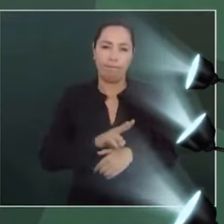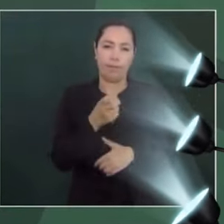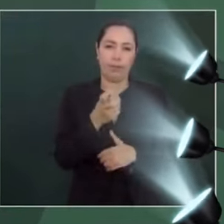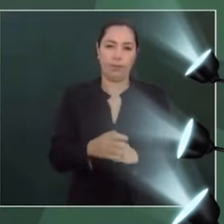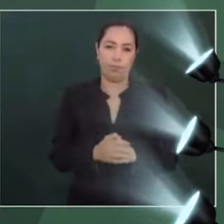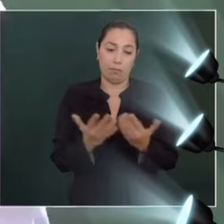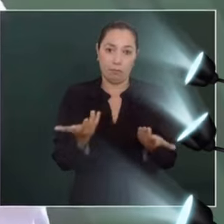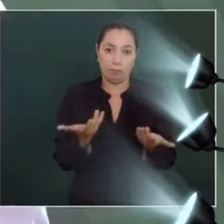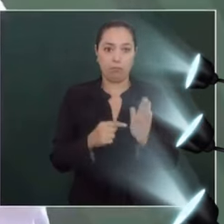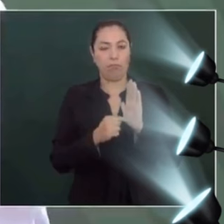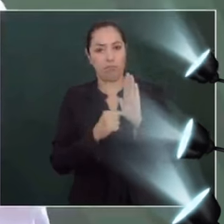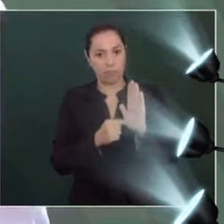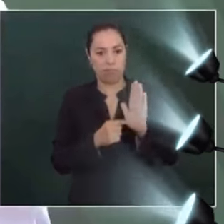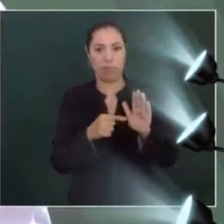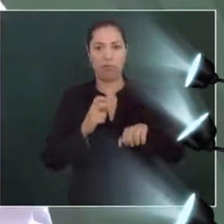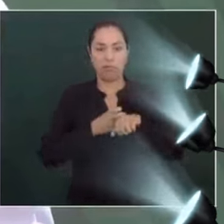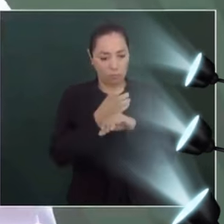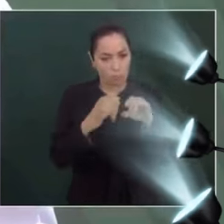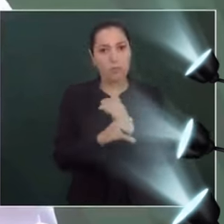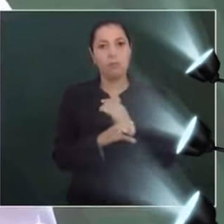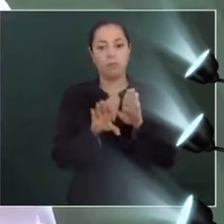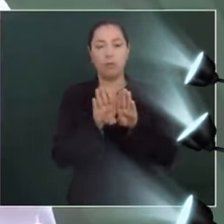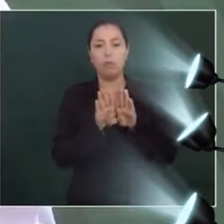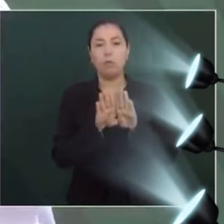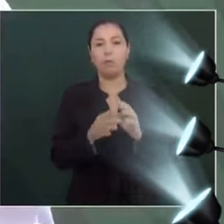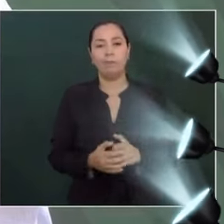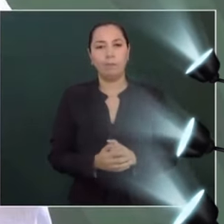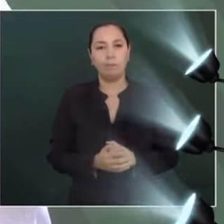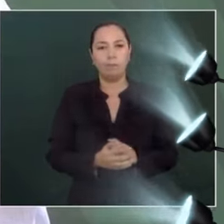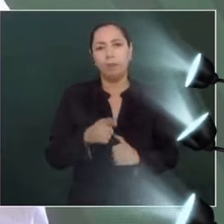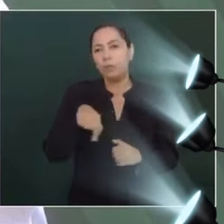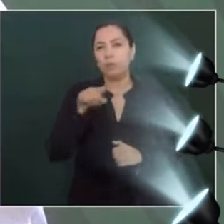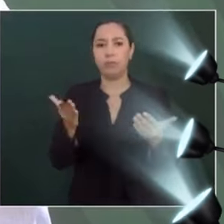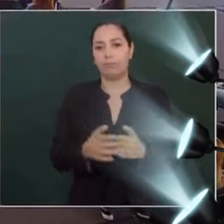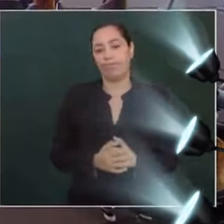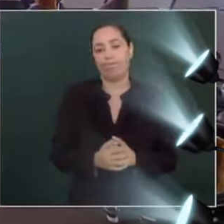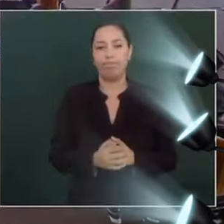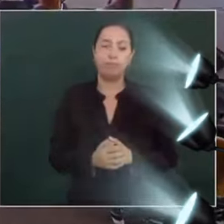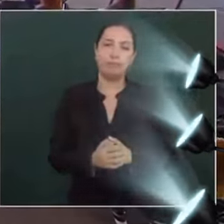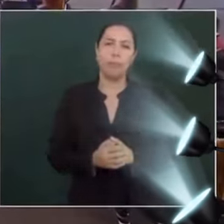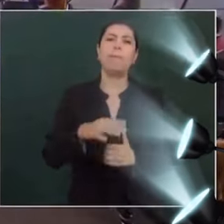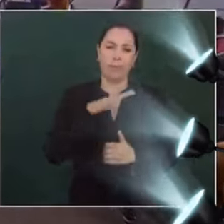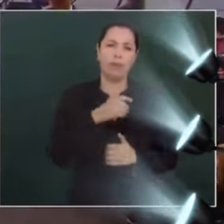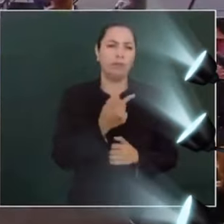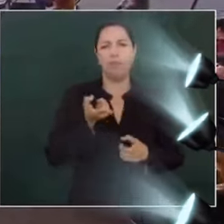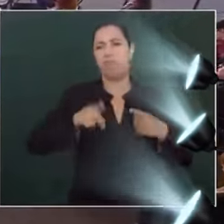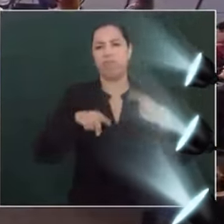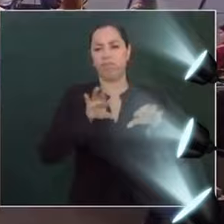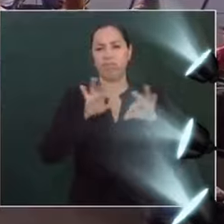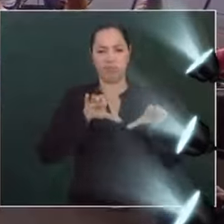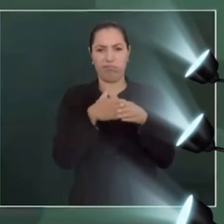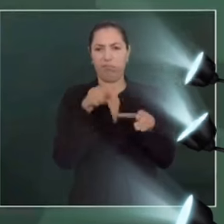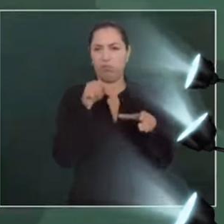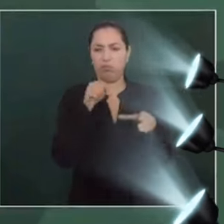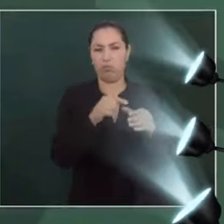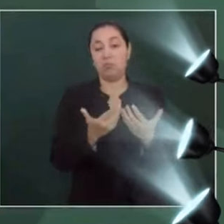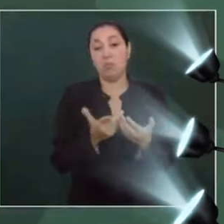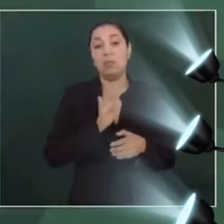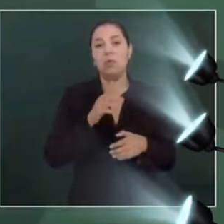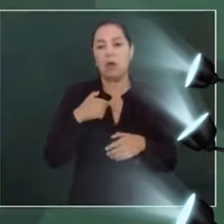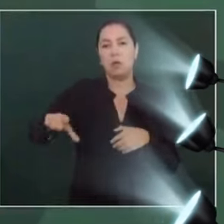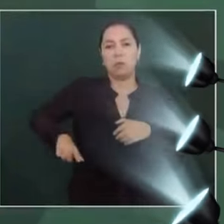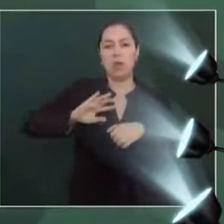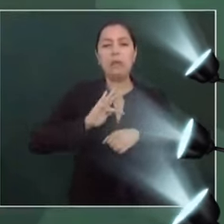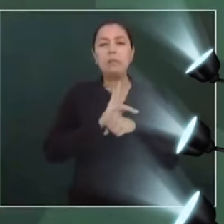sentido estricto, de que viviéramos en una democracia. Había una oligarquía, que es el gobierno en favor de una